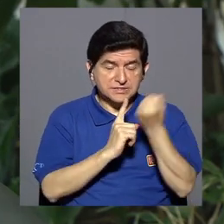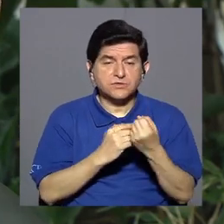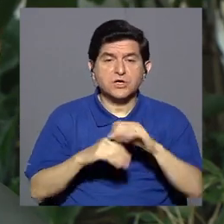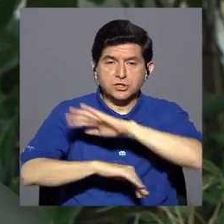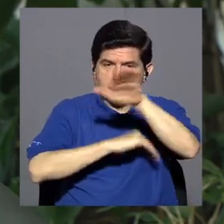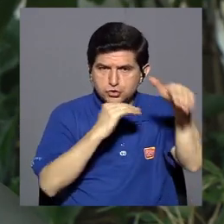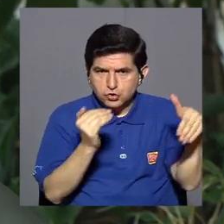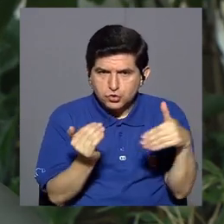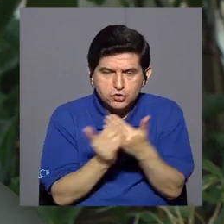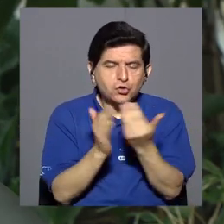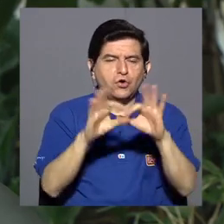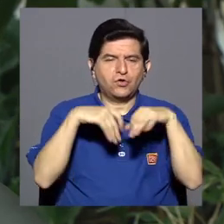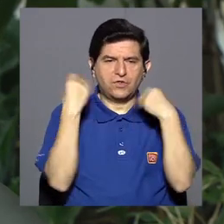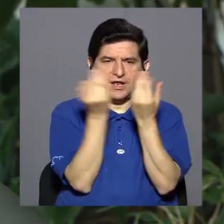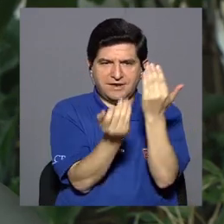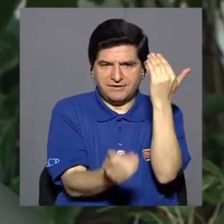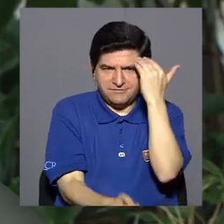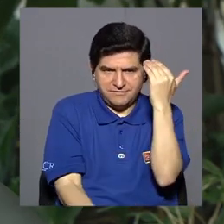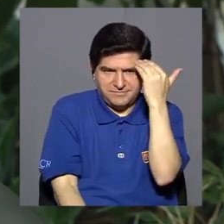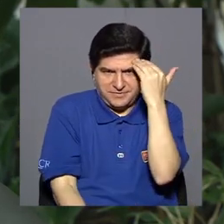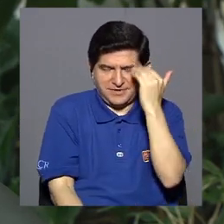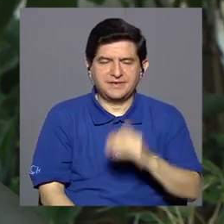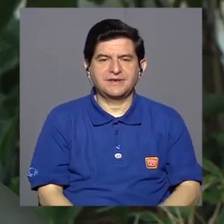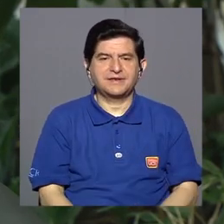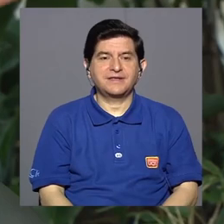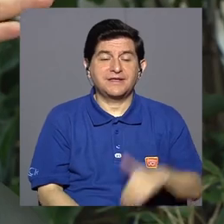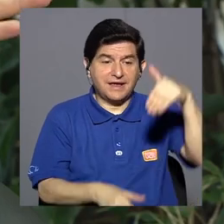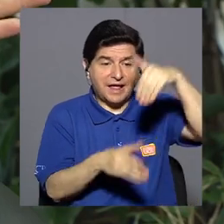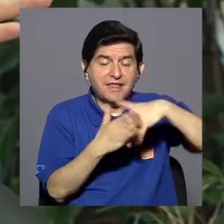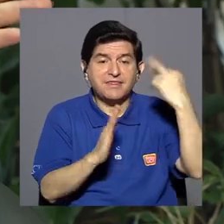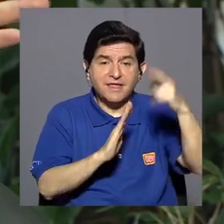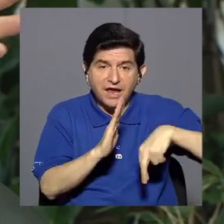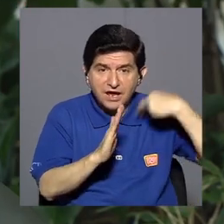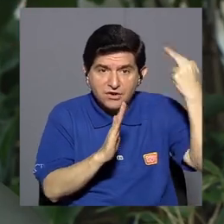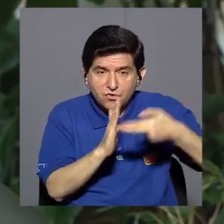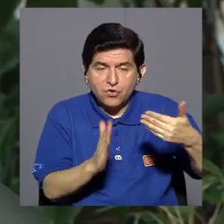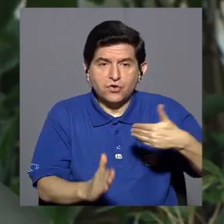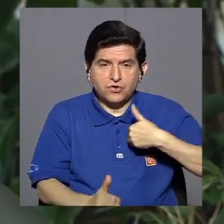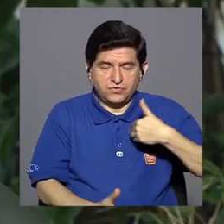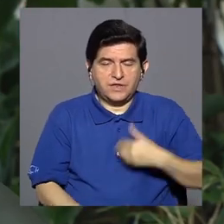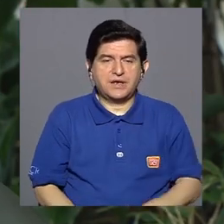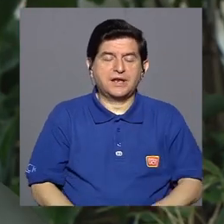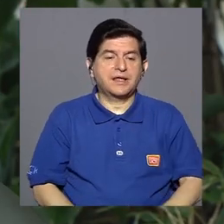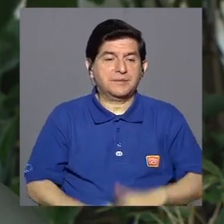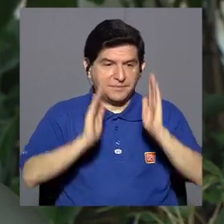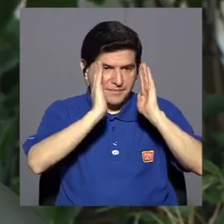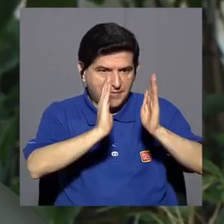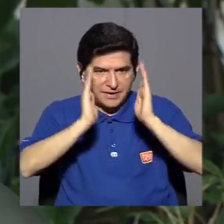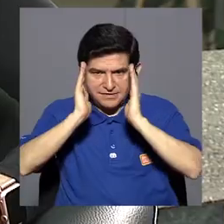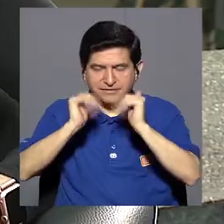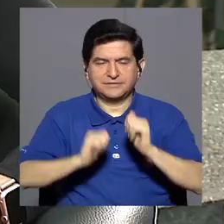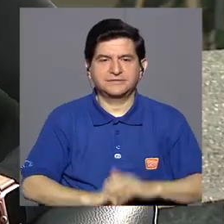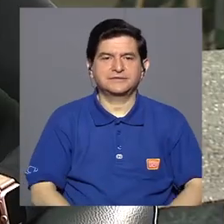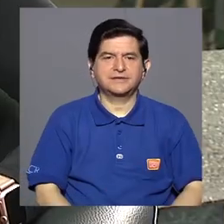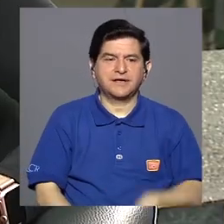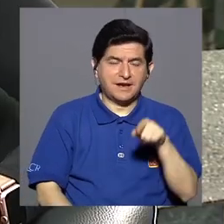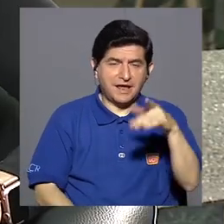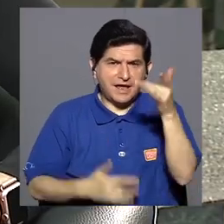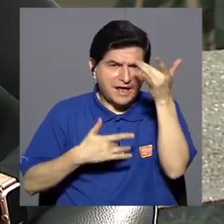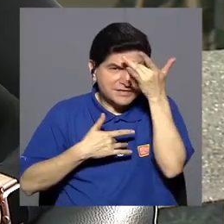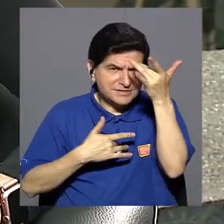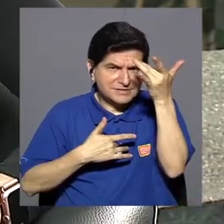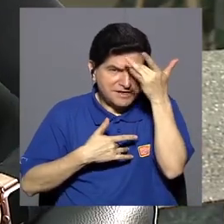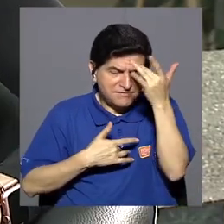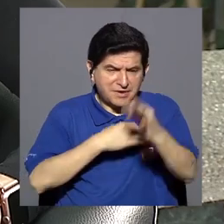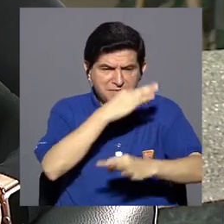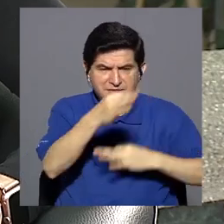socializado entre toda la familia y que dentro de su rol lo tengan para poderlo hacer. ¿A esto le llamamos una